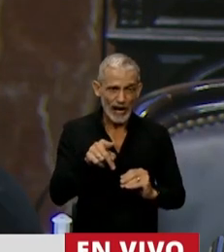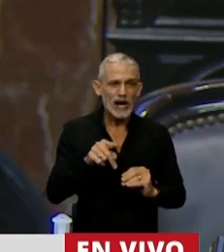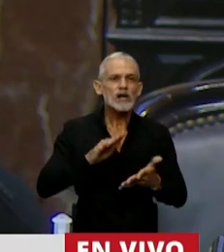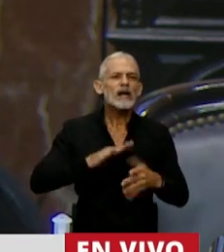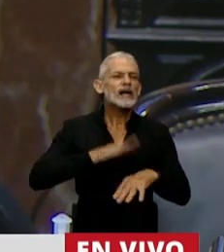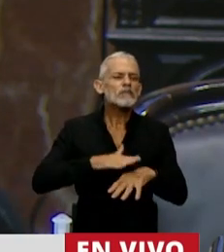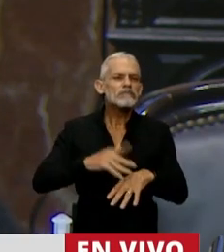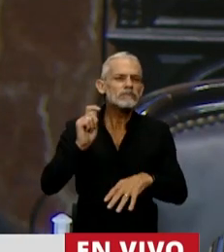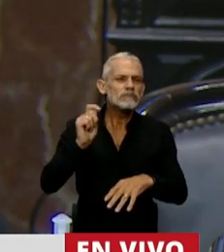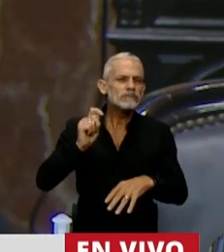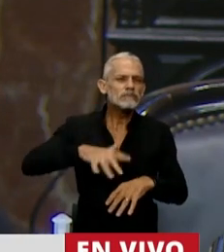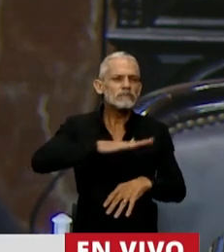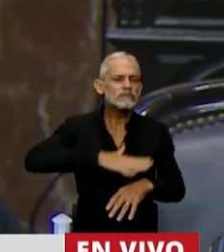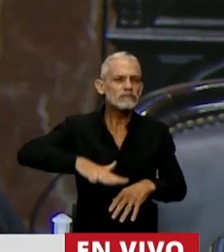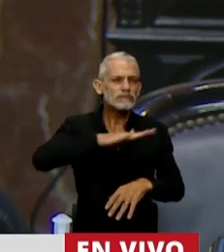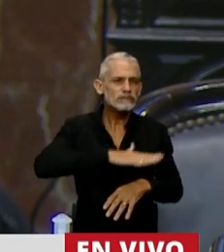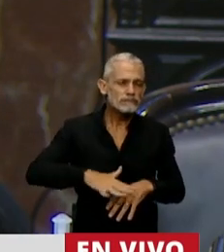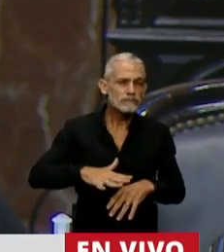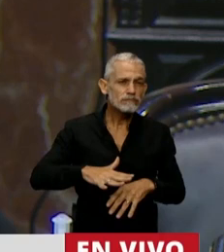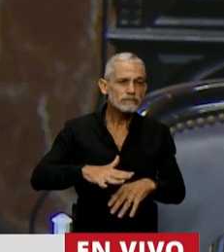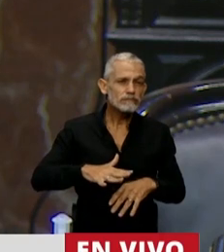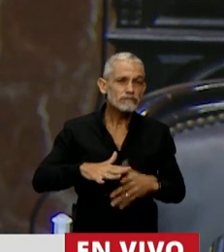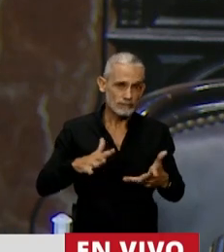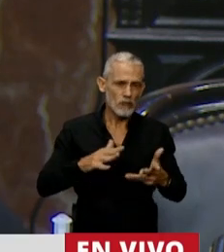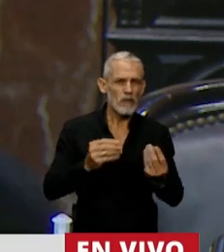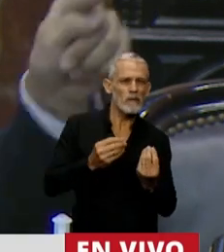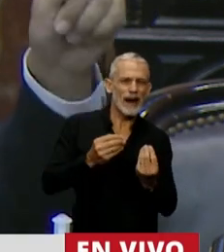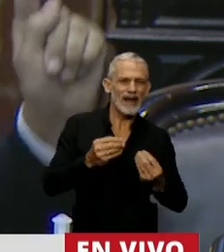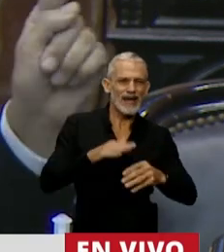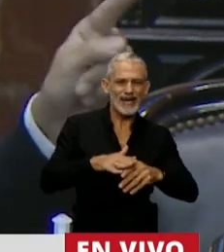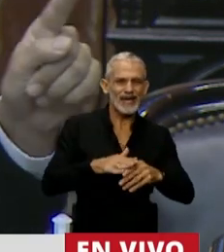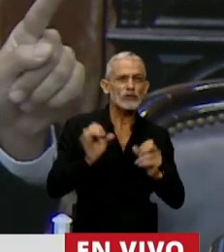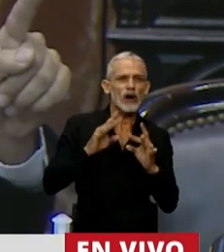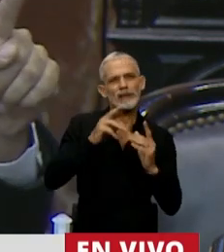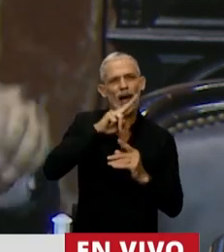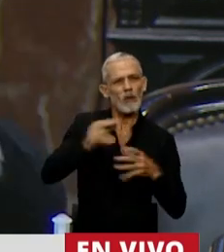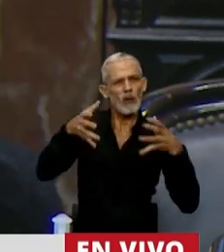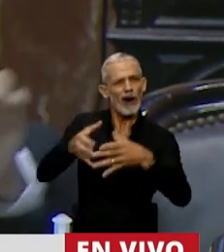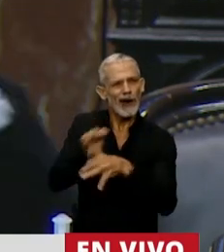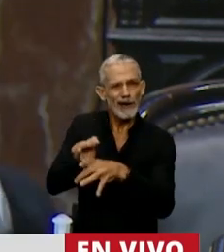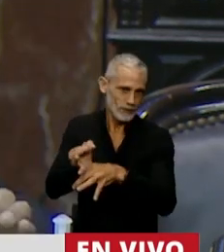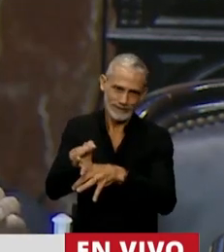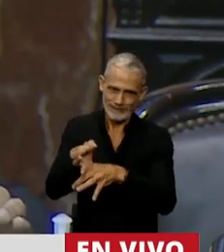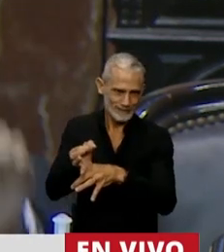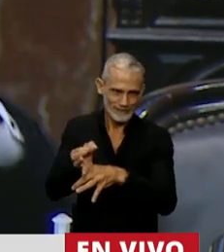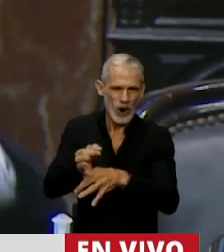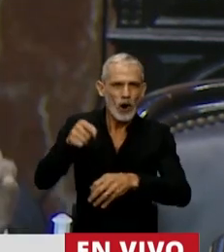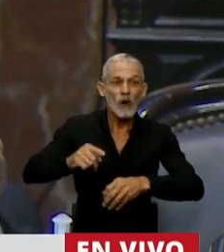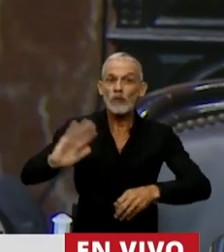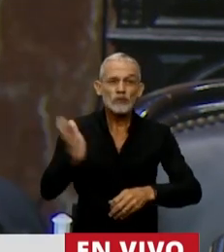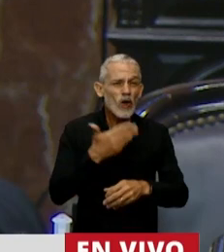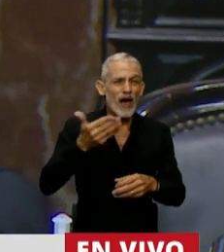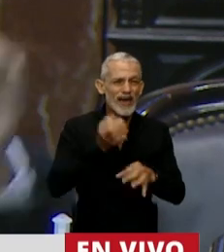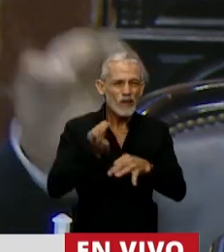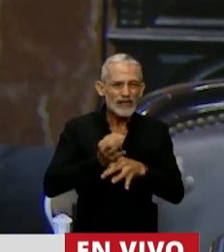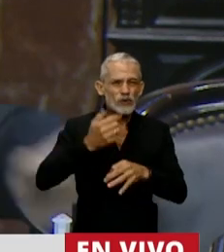responsabilidad de la procreación no solo sea destinada a las mujeres. Acá, toda la educación